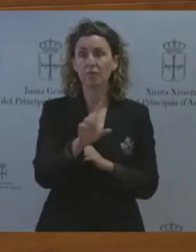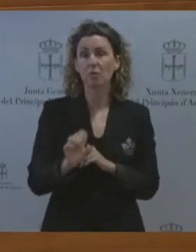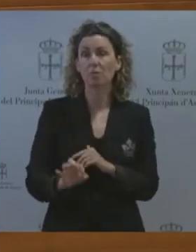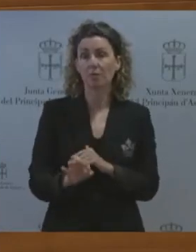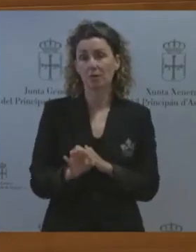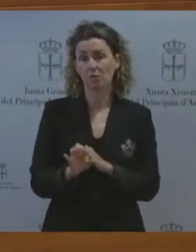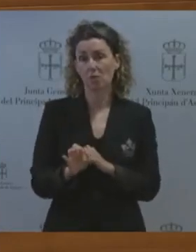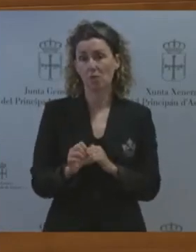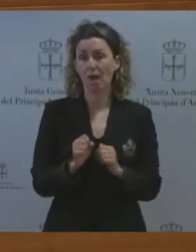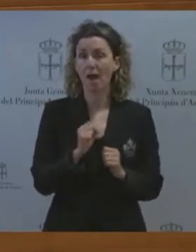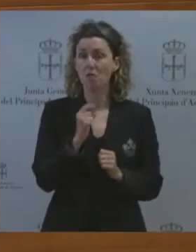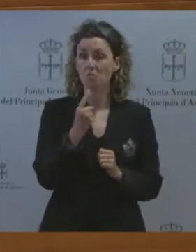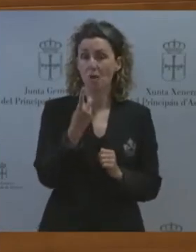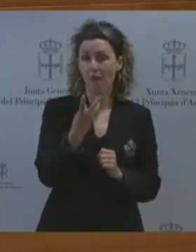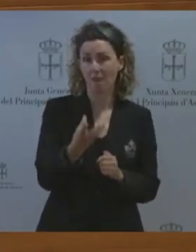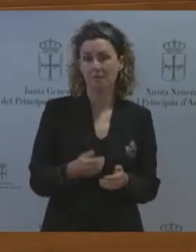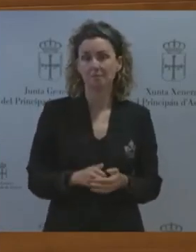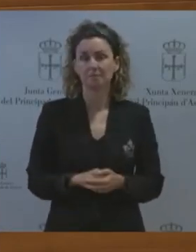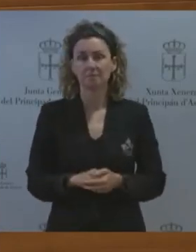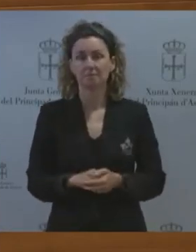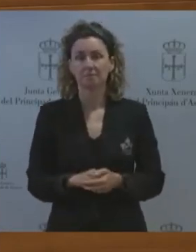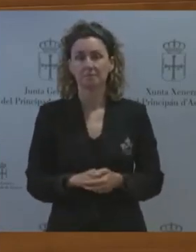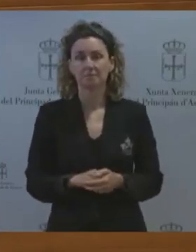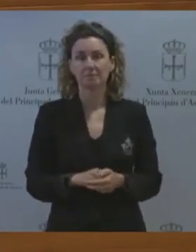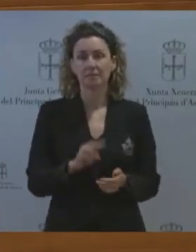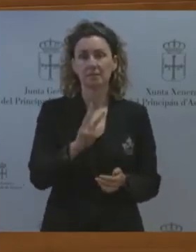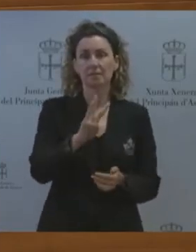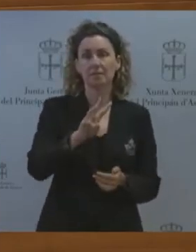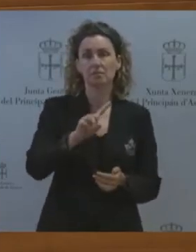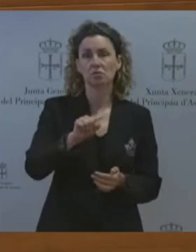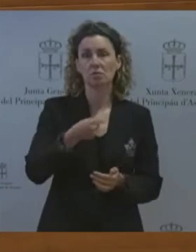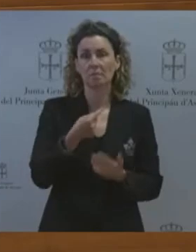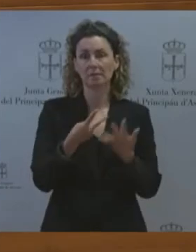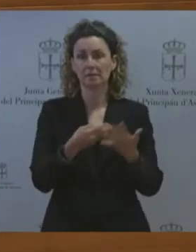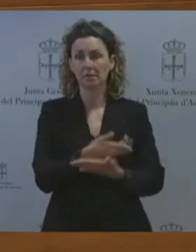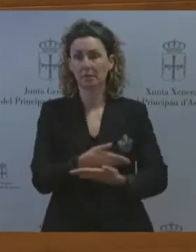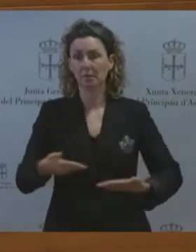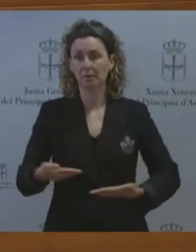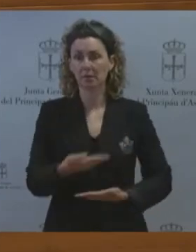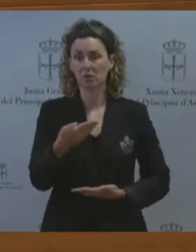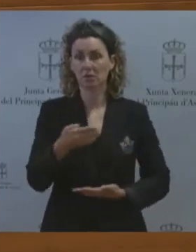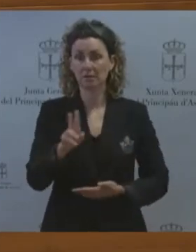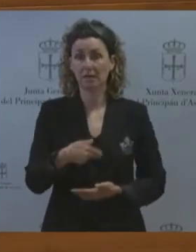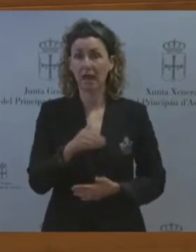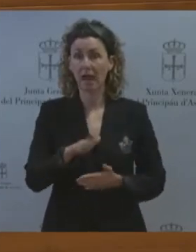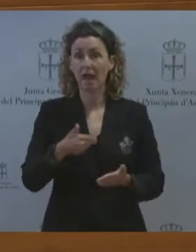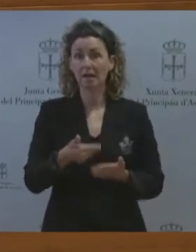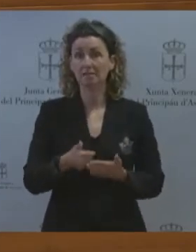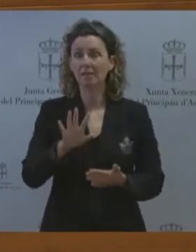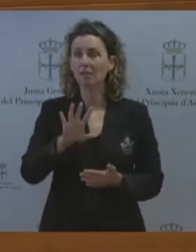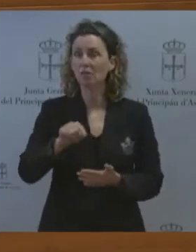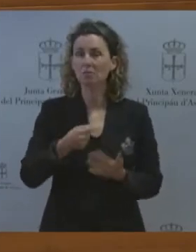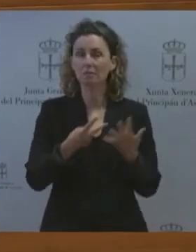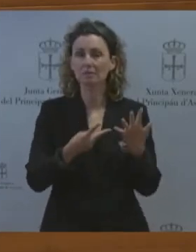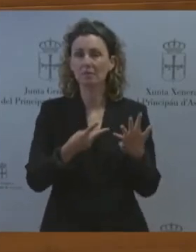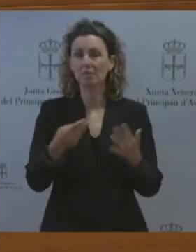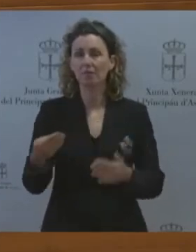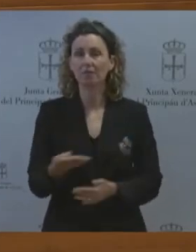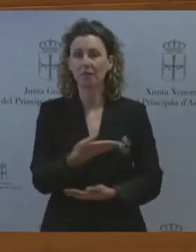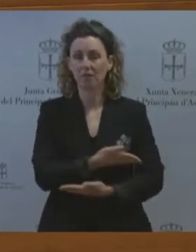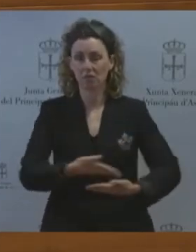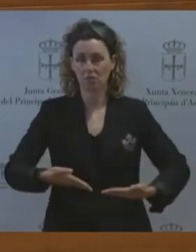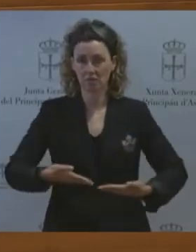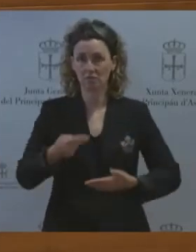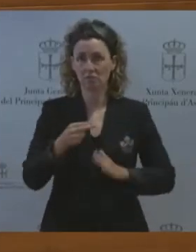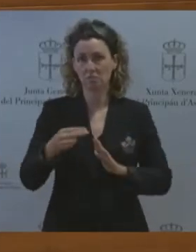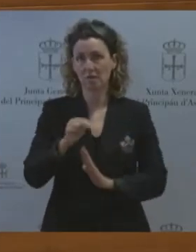desde el 3,7 billones de euros en 2015 hasta los 5,7 billones en 2025 por tanto no podemos perder el tren de la economía plateada